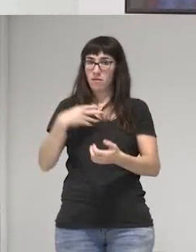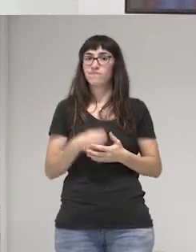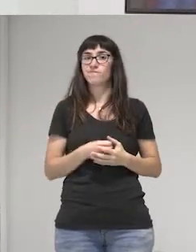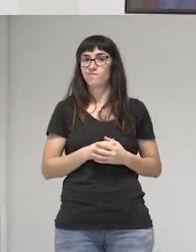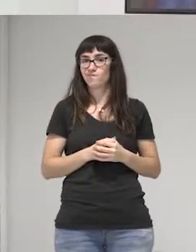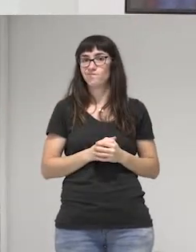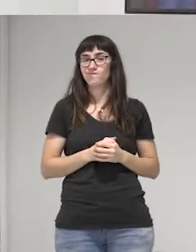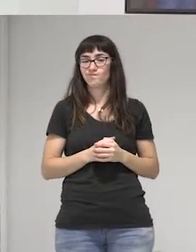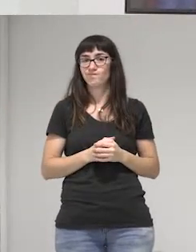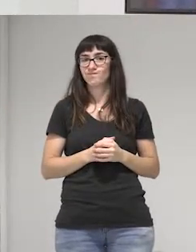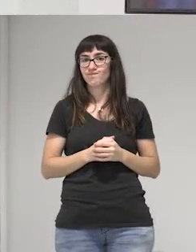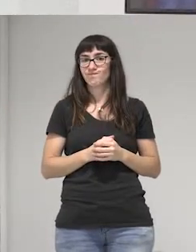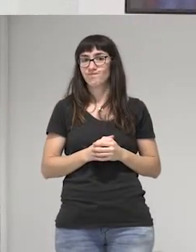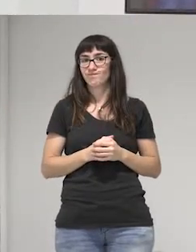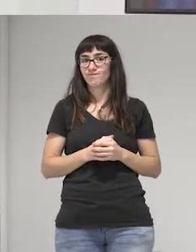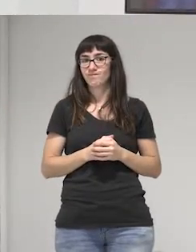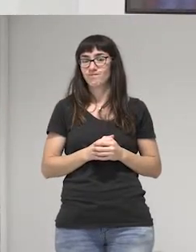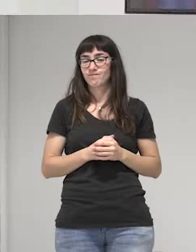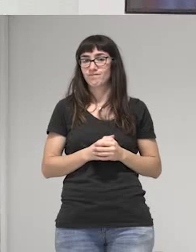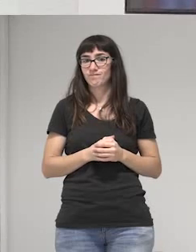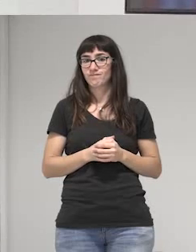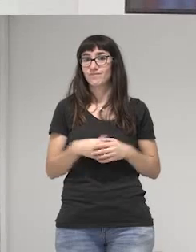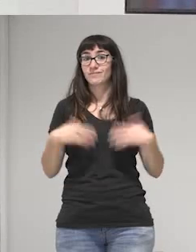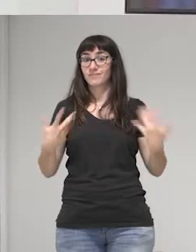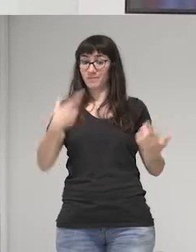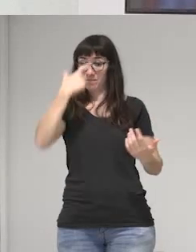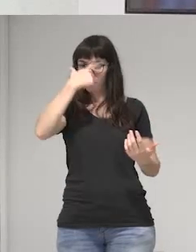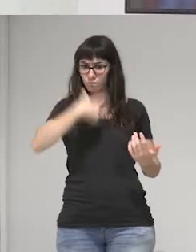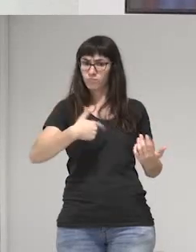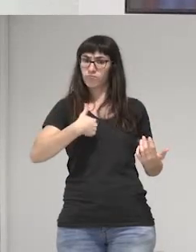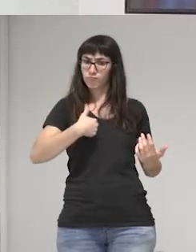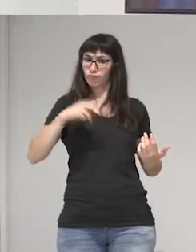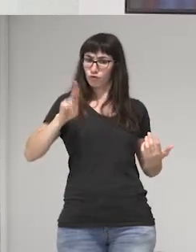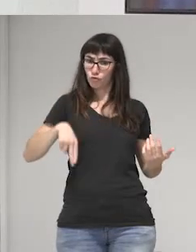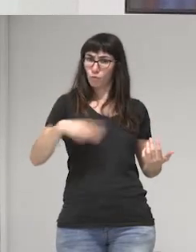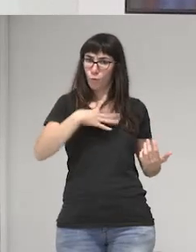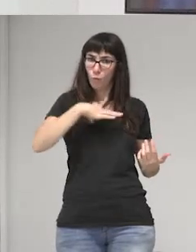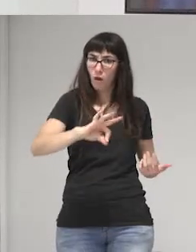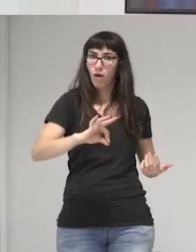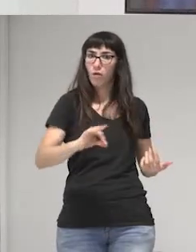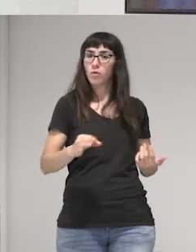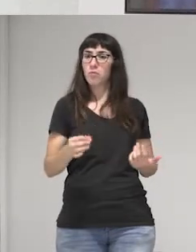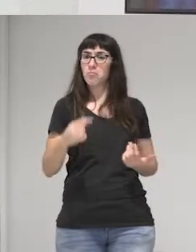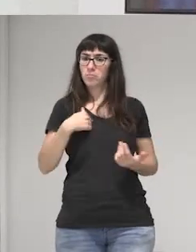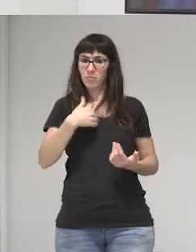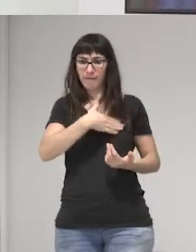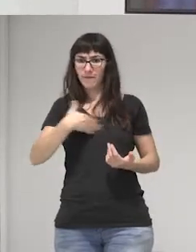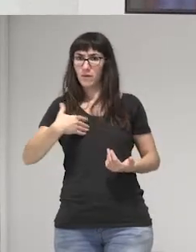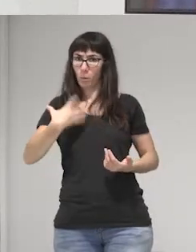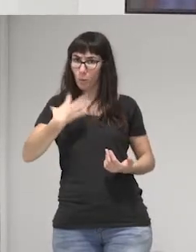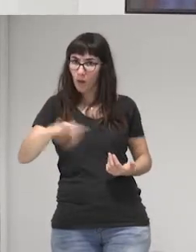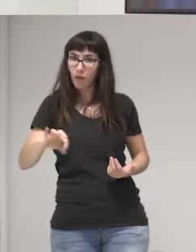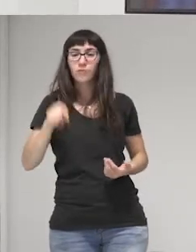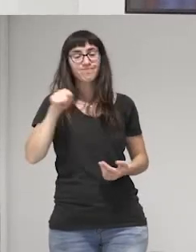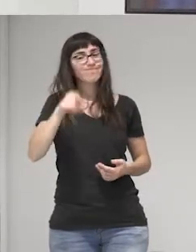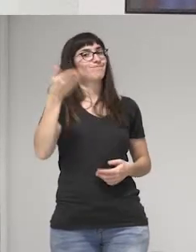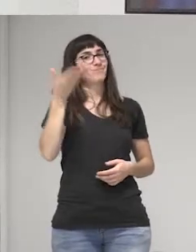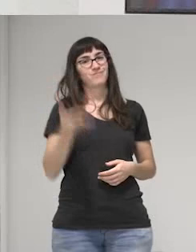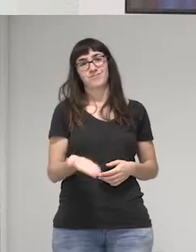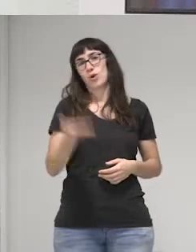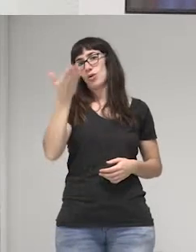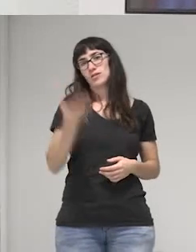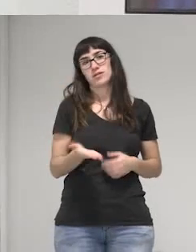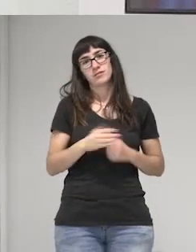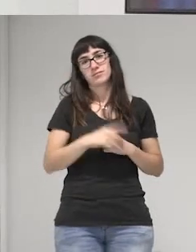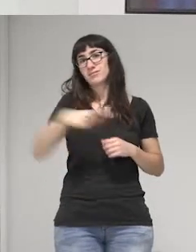Bueno, pues entonces, el poder ser y el poder para ser es muy importante. Y es algo que